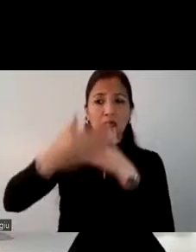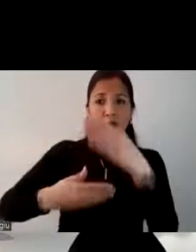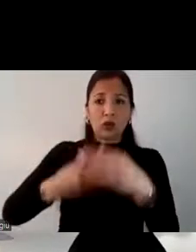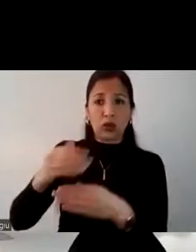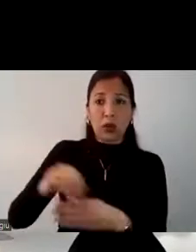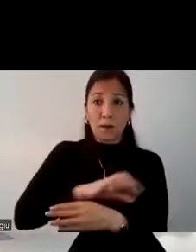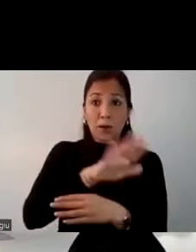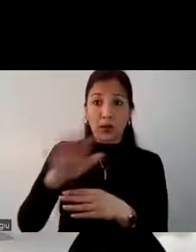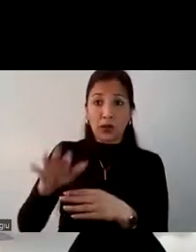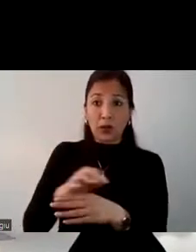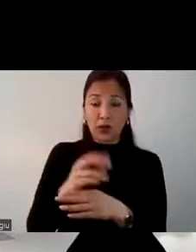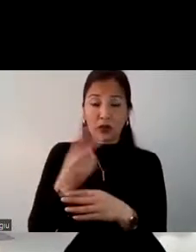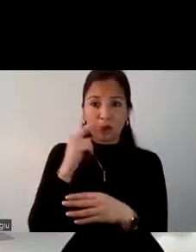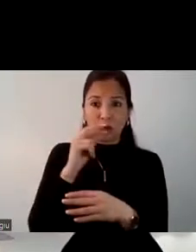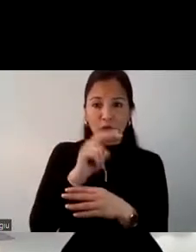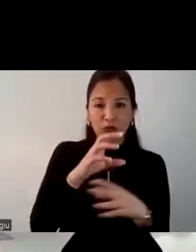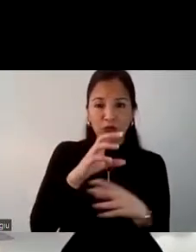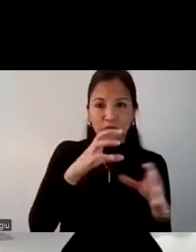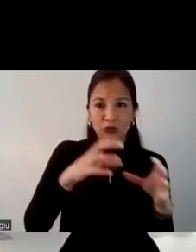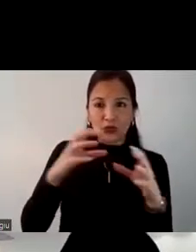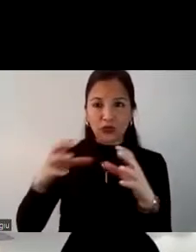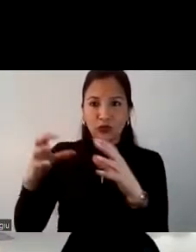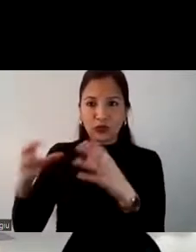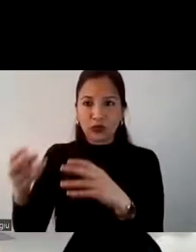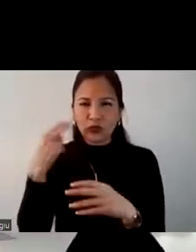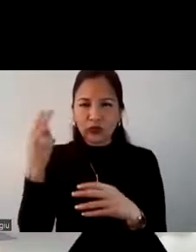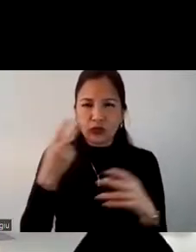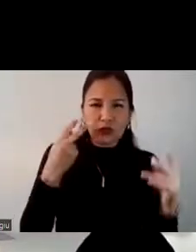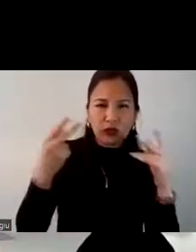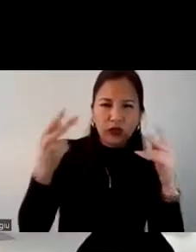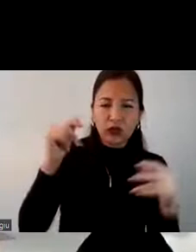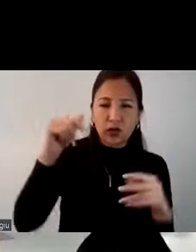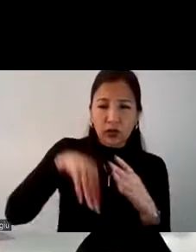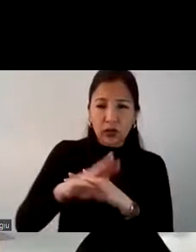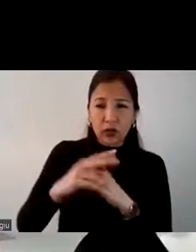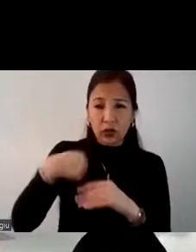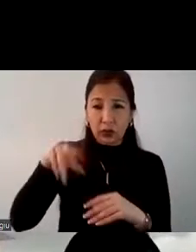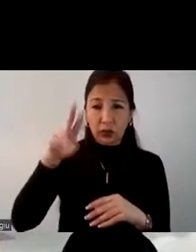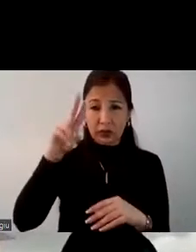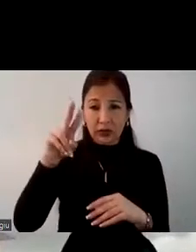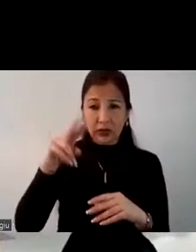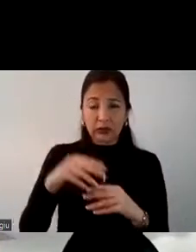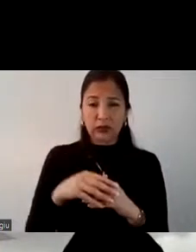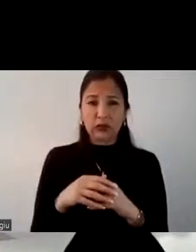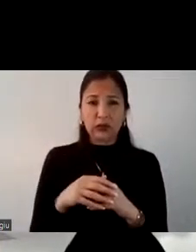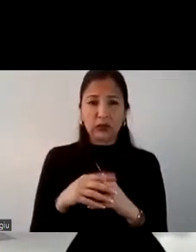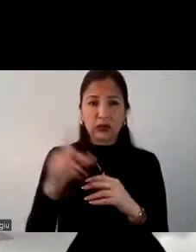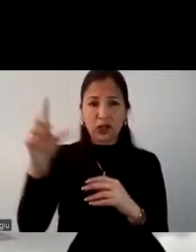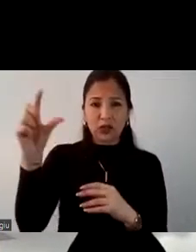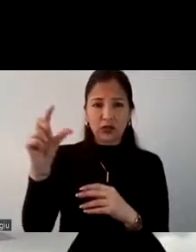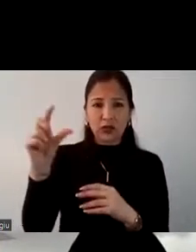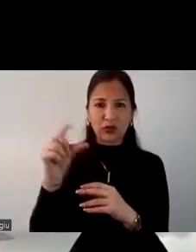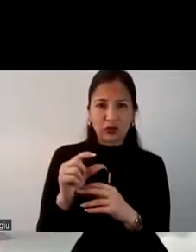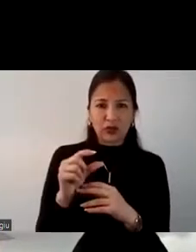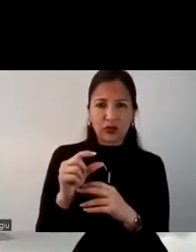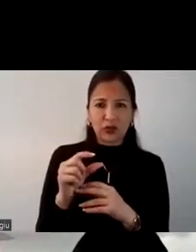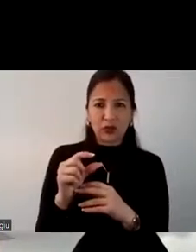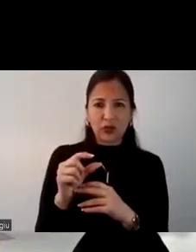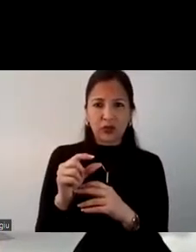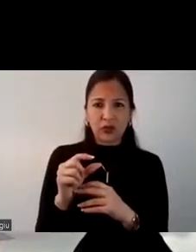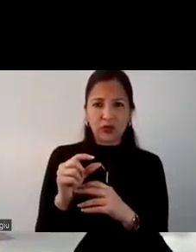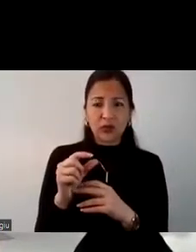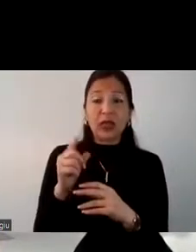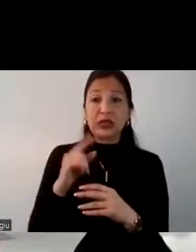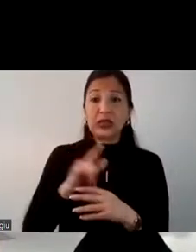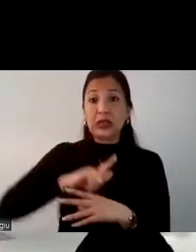notamos que el escenario en cuestión de viajes internos en el país sigue manteniéndose. Ha reducido un poco, pero se sigue realizando. Un